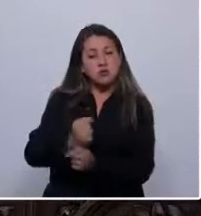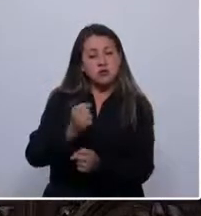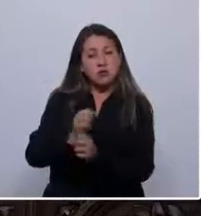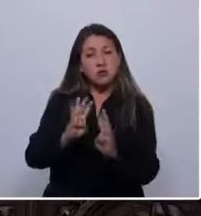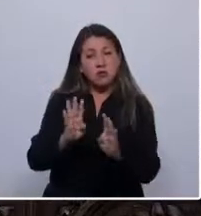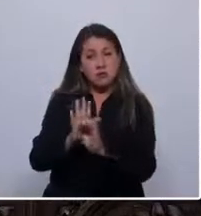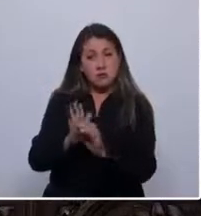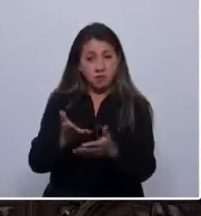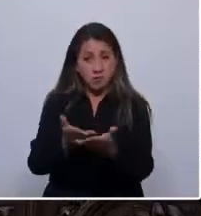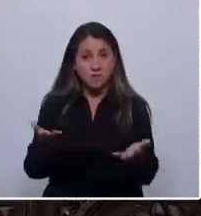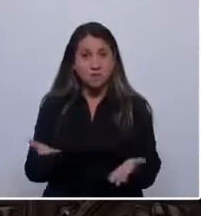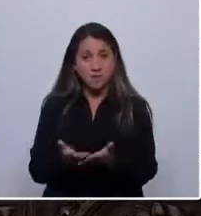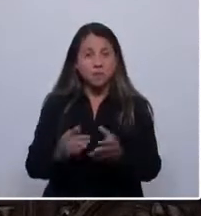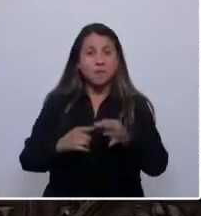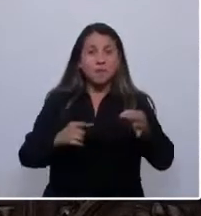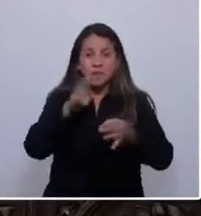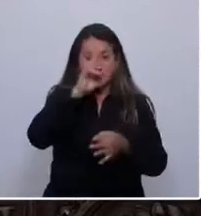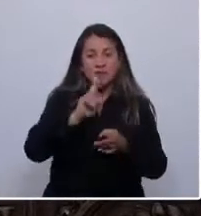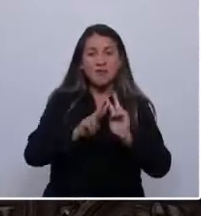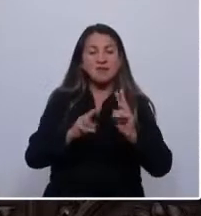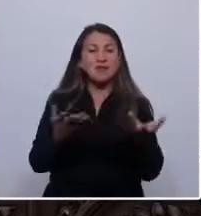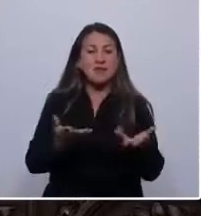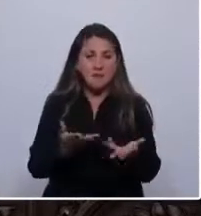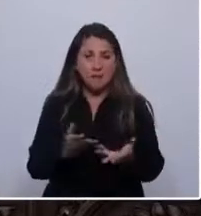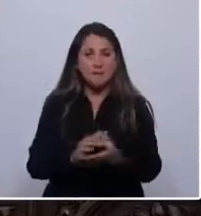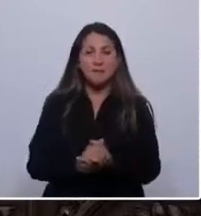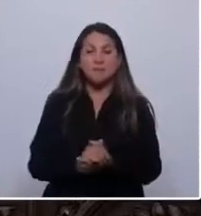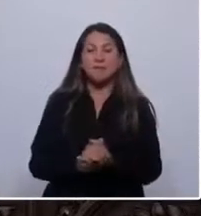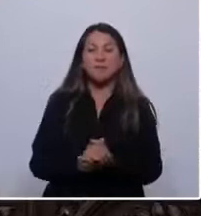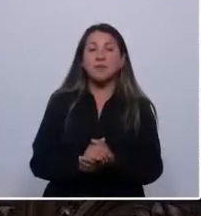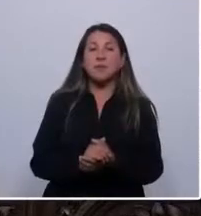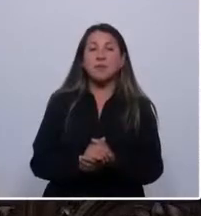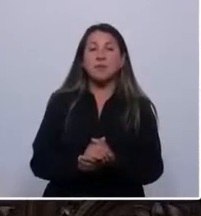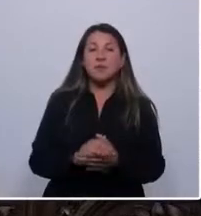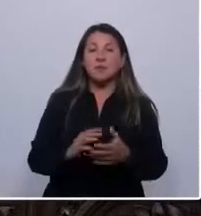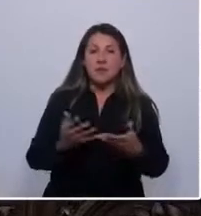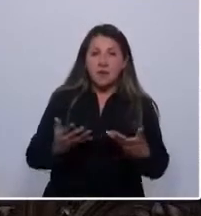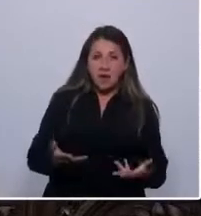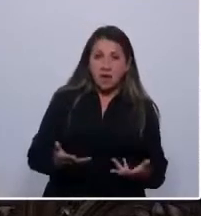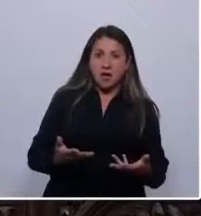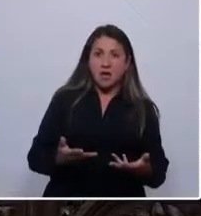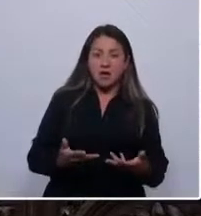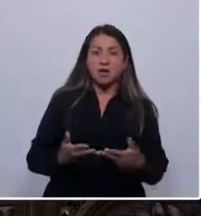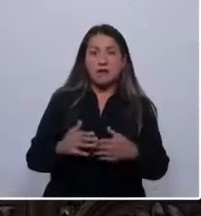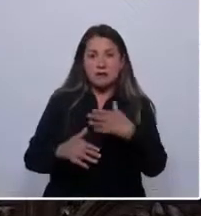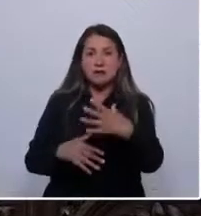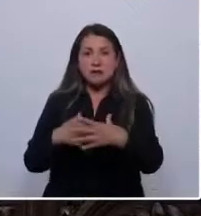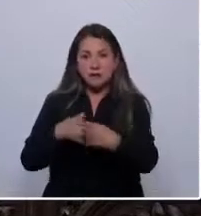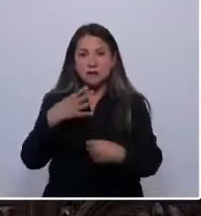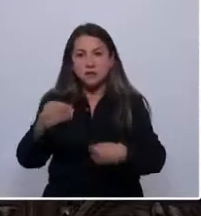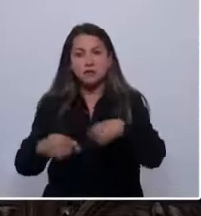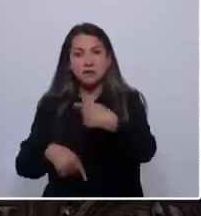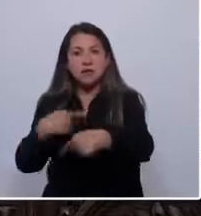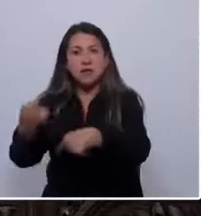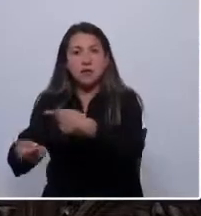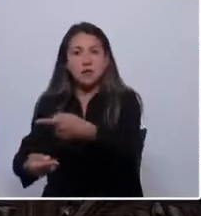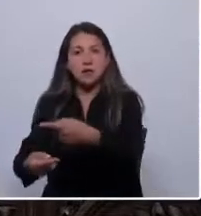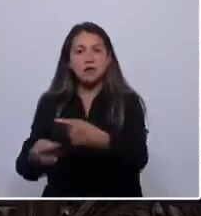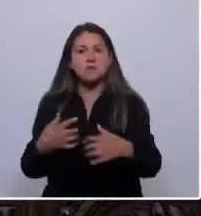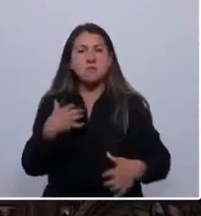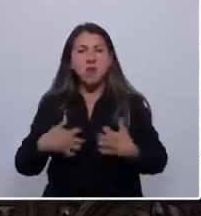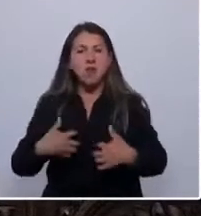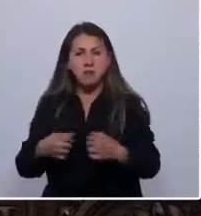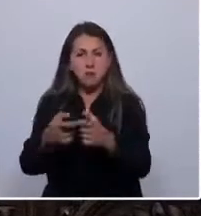constituyentes no consiste en hacer eco de la indignación y el malestar, sino en articular soluciones y